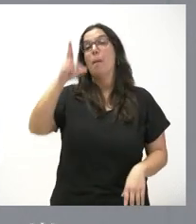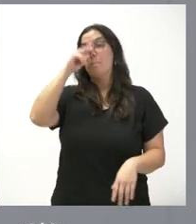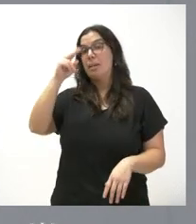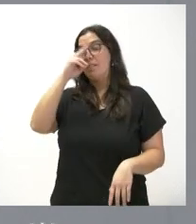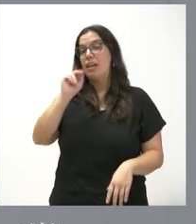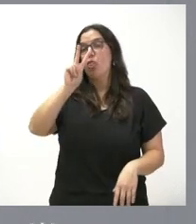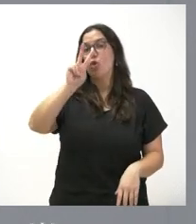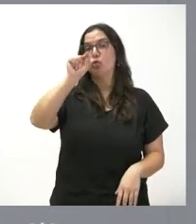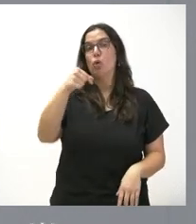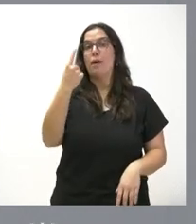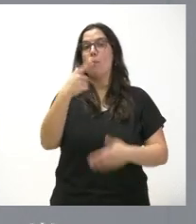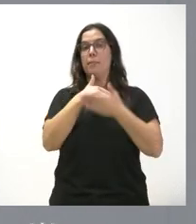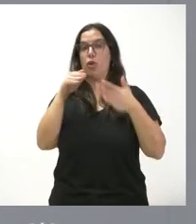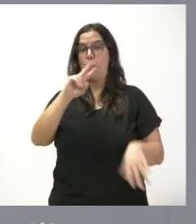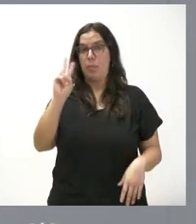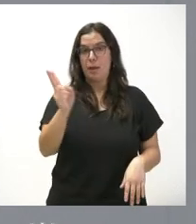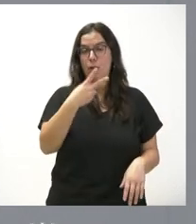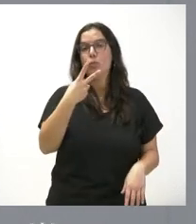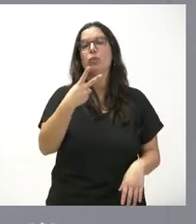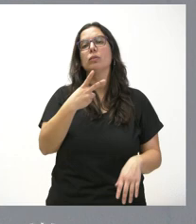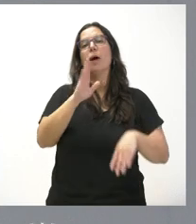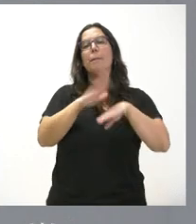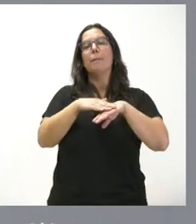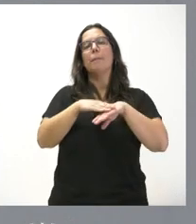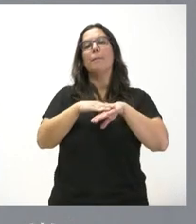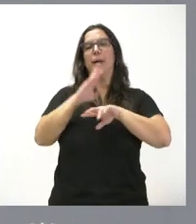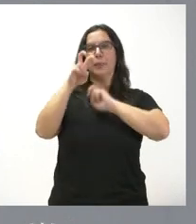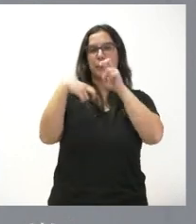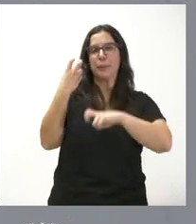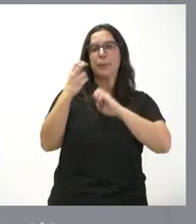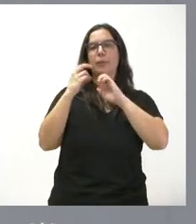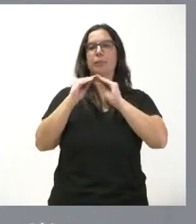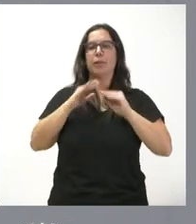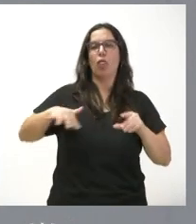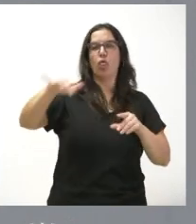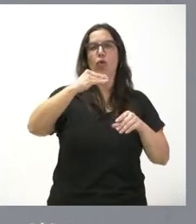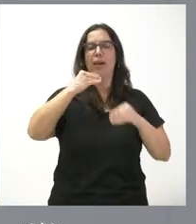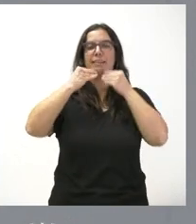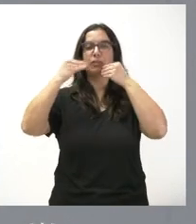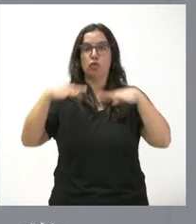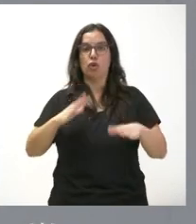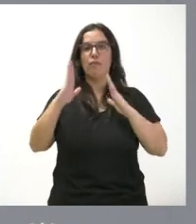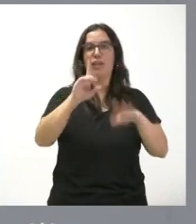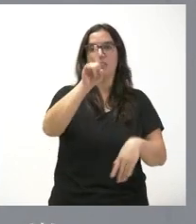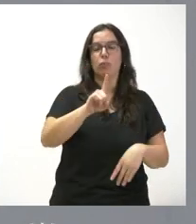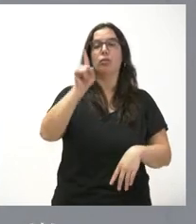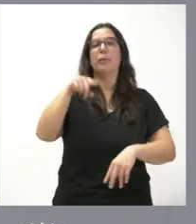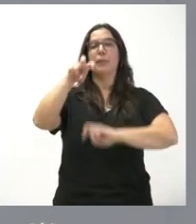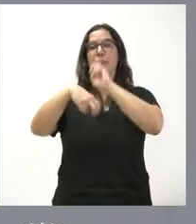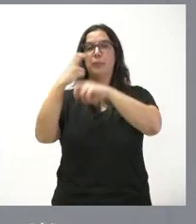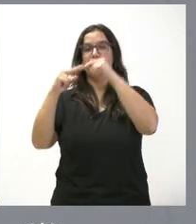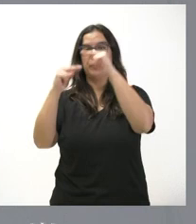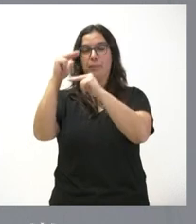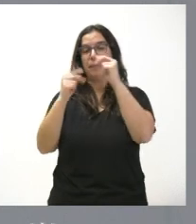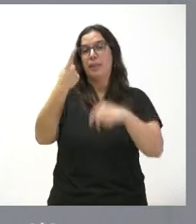,1 millones de euros para actuaciones en el conjunto histórico, en la fase 1, la rehabilitación de 115